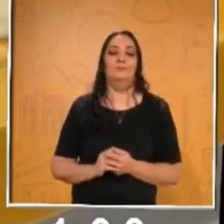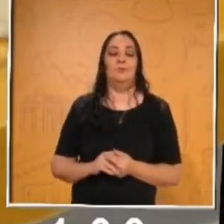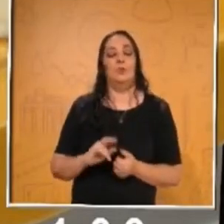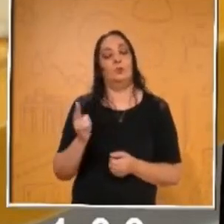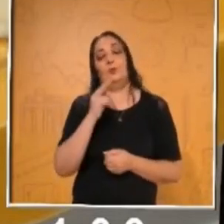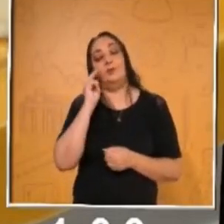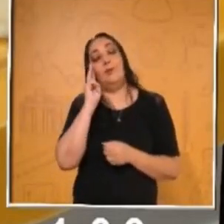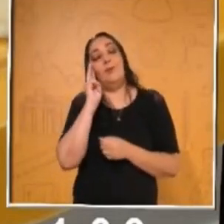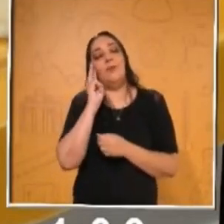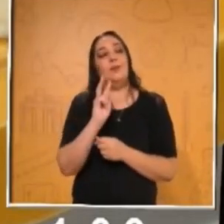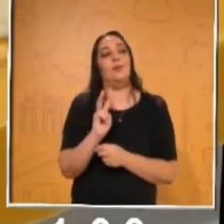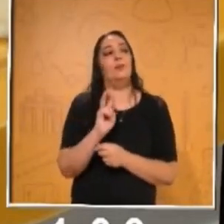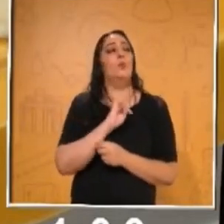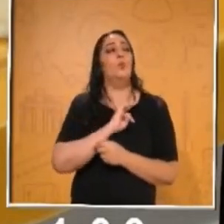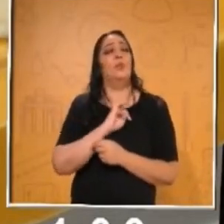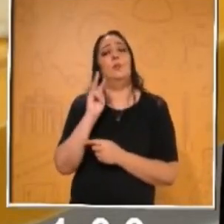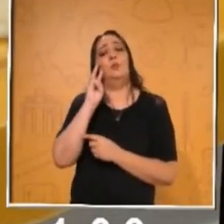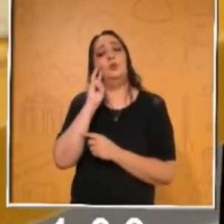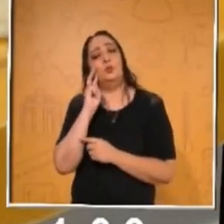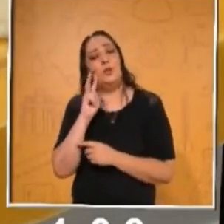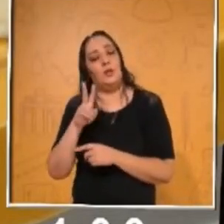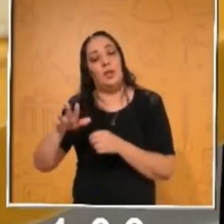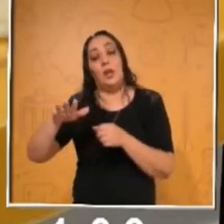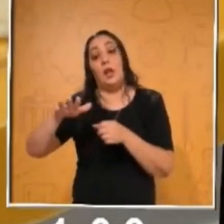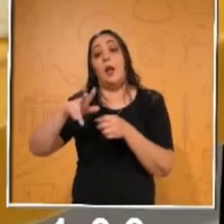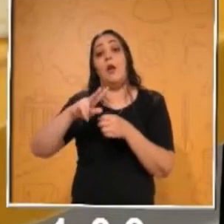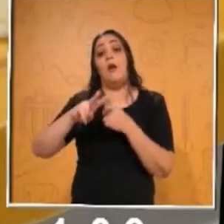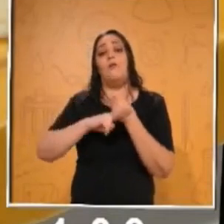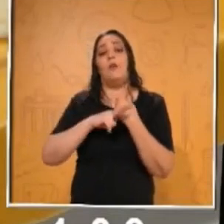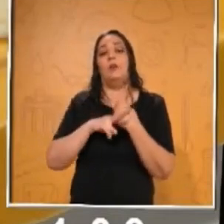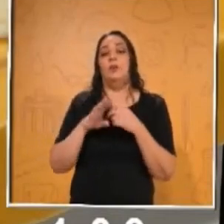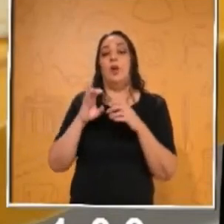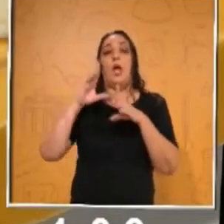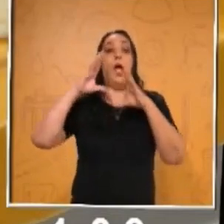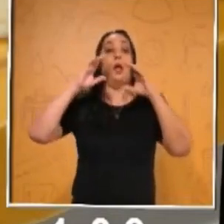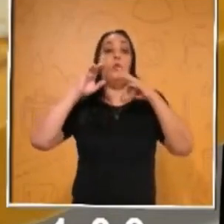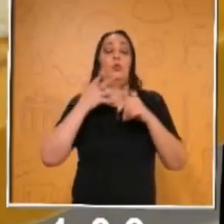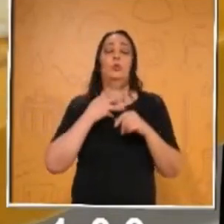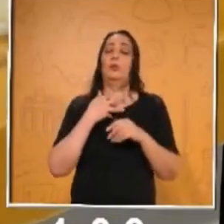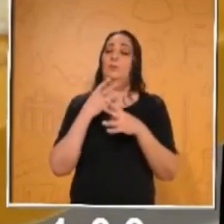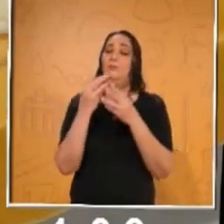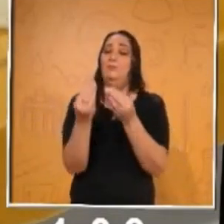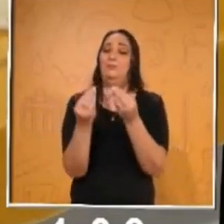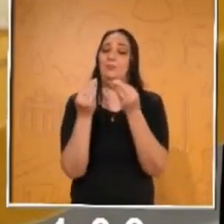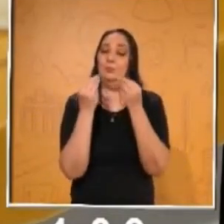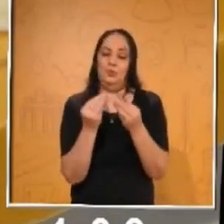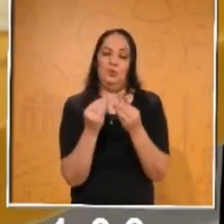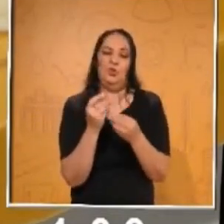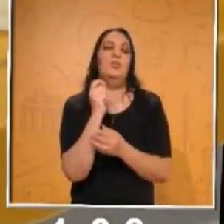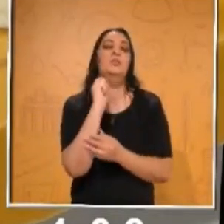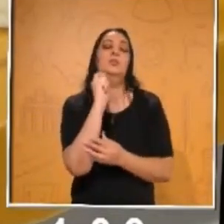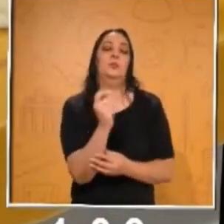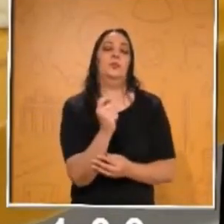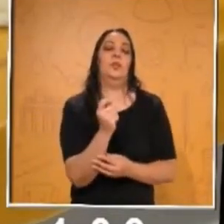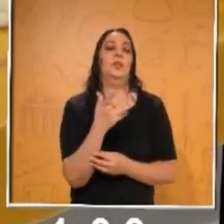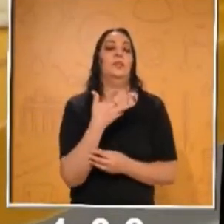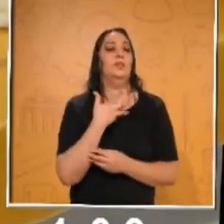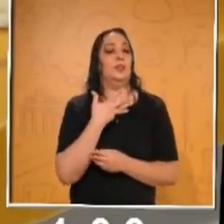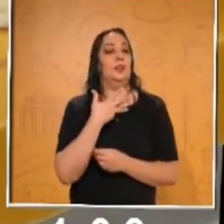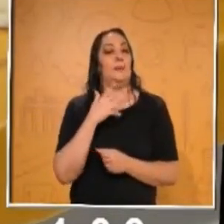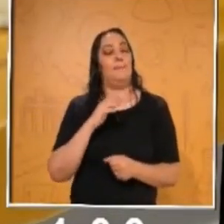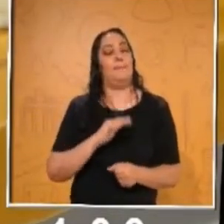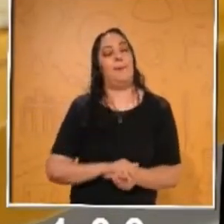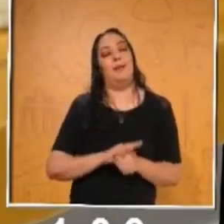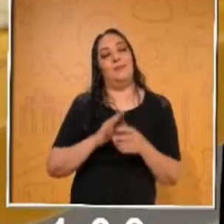dan cuenta aquí en pantalla, se puede ver en el vaso que el algodón se está desbordando del vaso. ¿Qué quiere decir esto? Que ocupa más